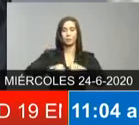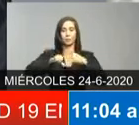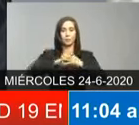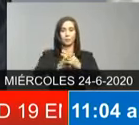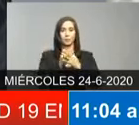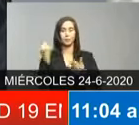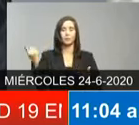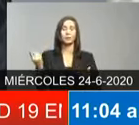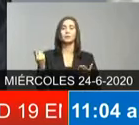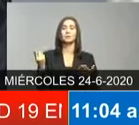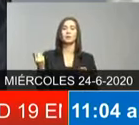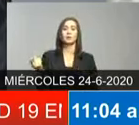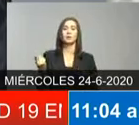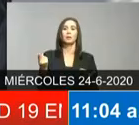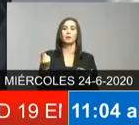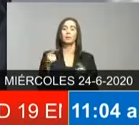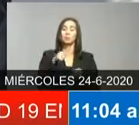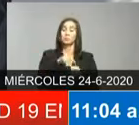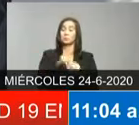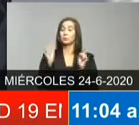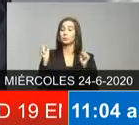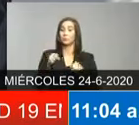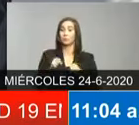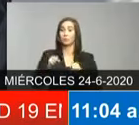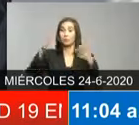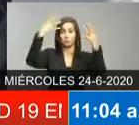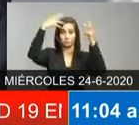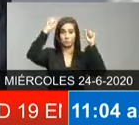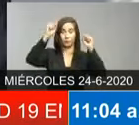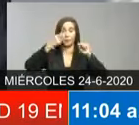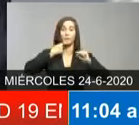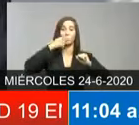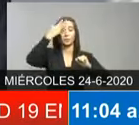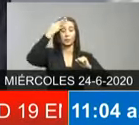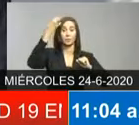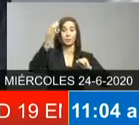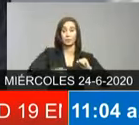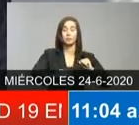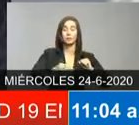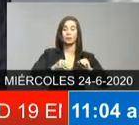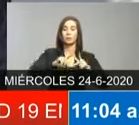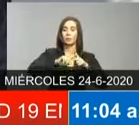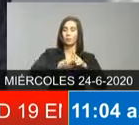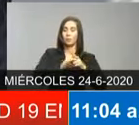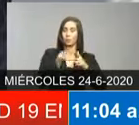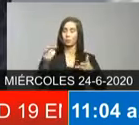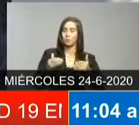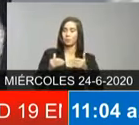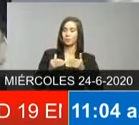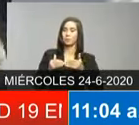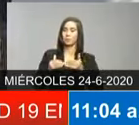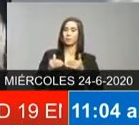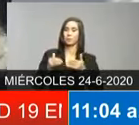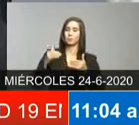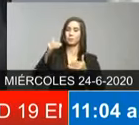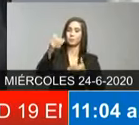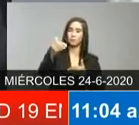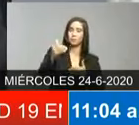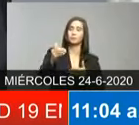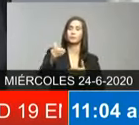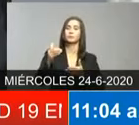en el momento en que el presidente de la república lo decida avanzar y poder